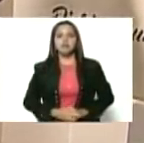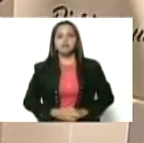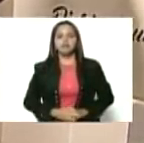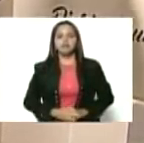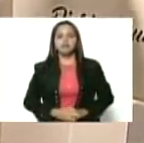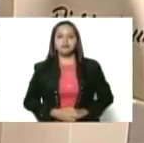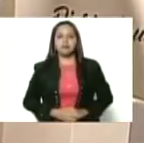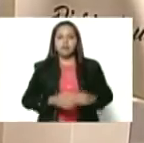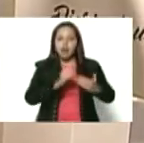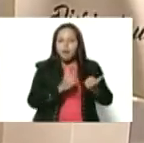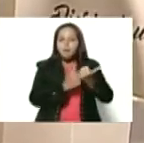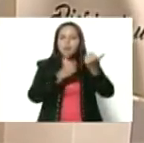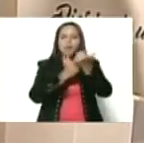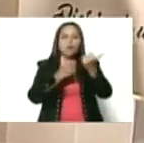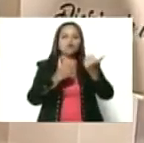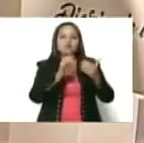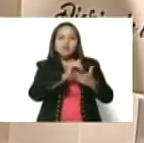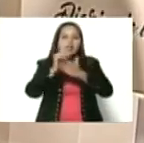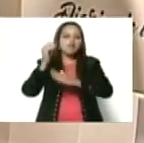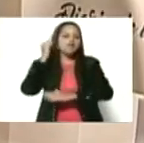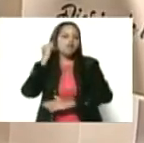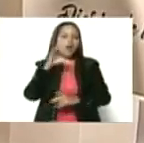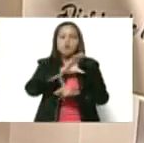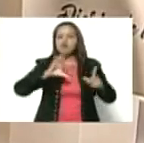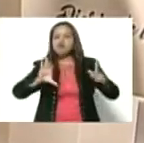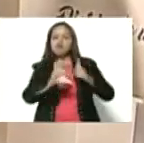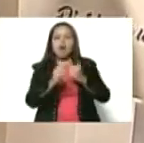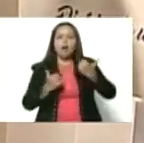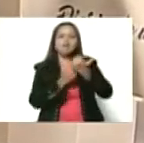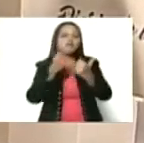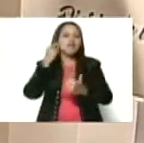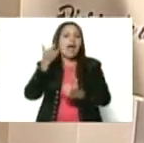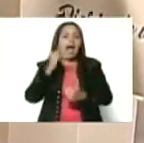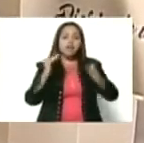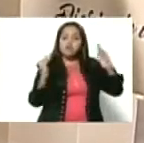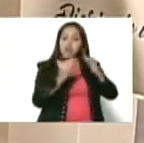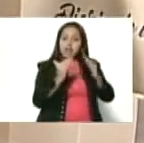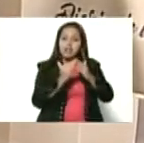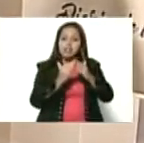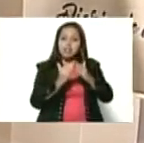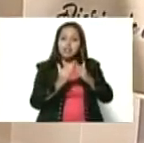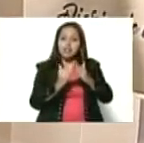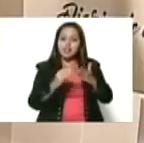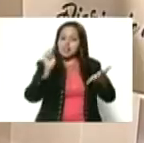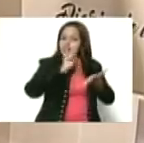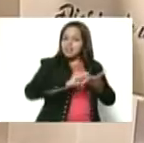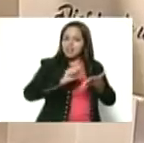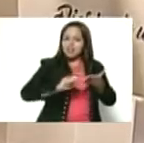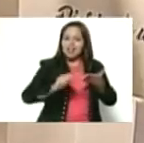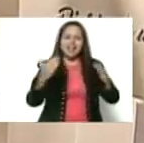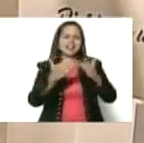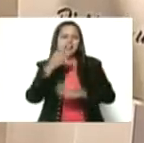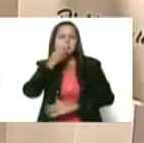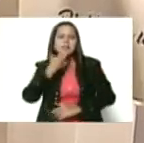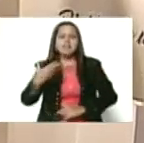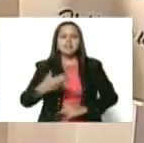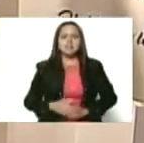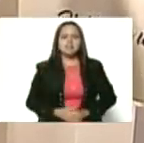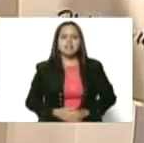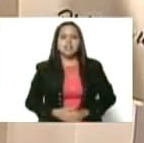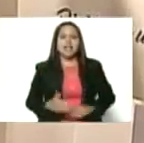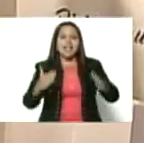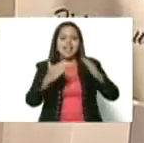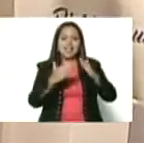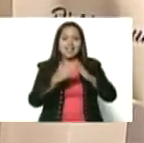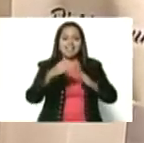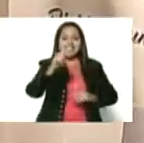feminismo cultural o la cultura del feminismo va a tener una casa de las letras. Una casa de la belleza. La casa de Teresa